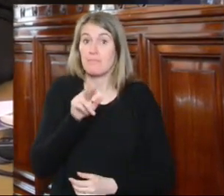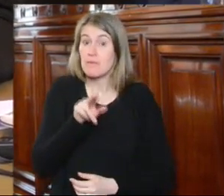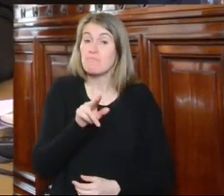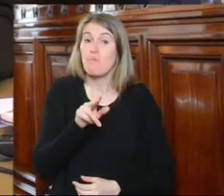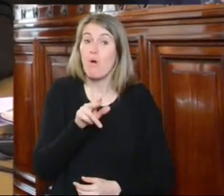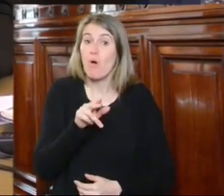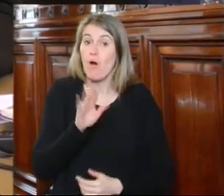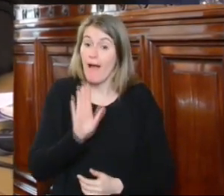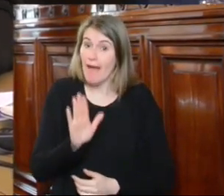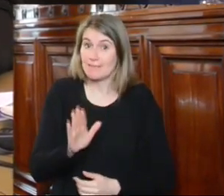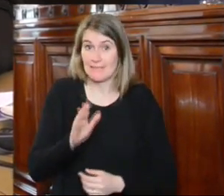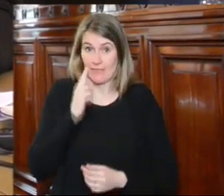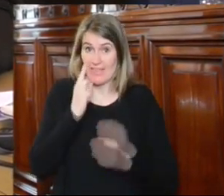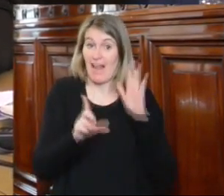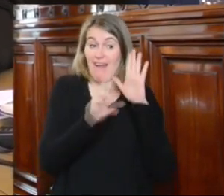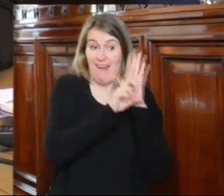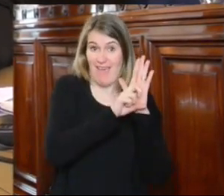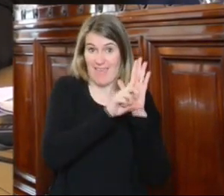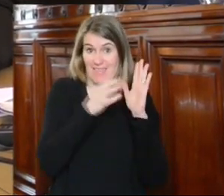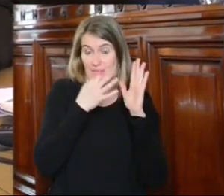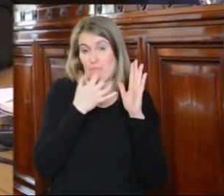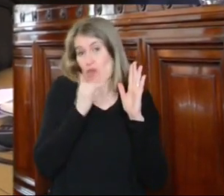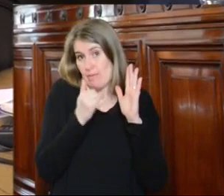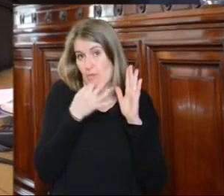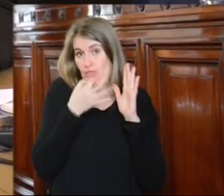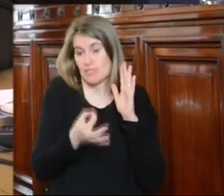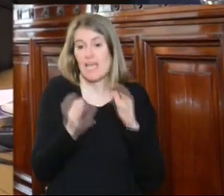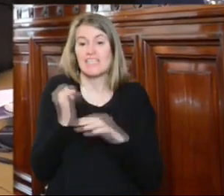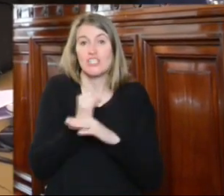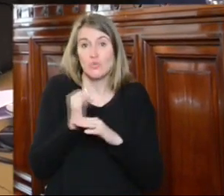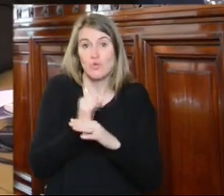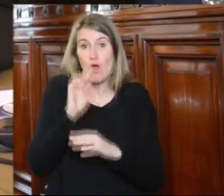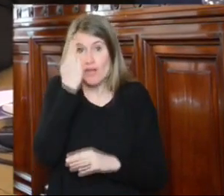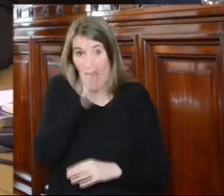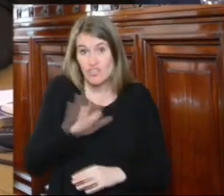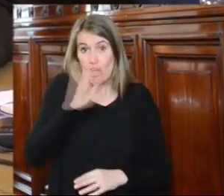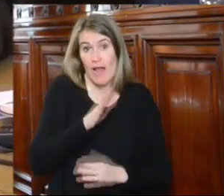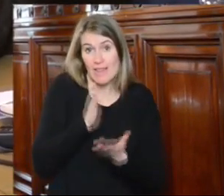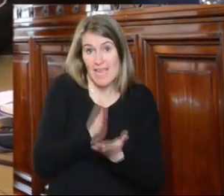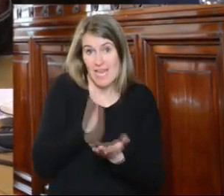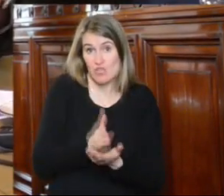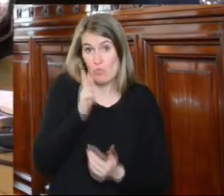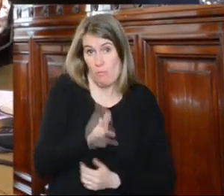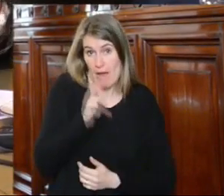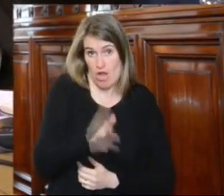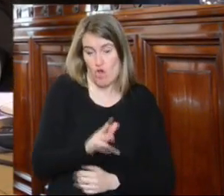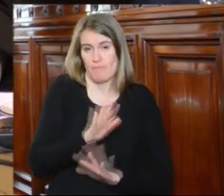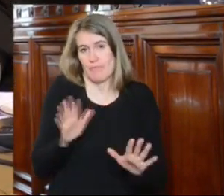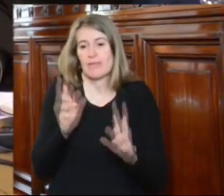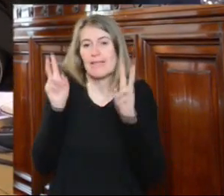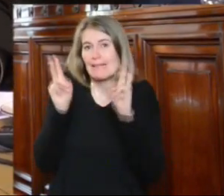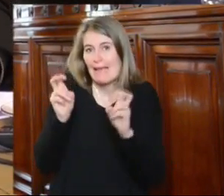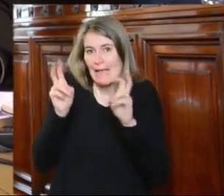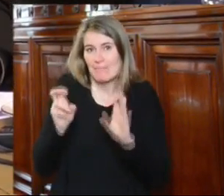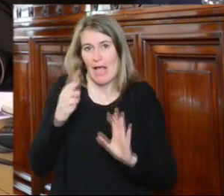está previsto esto en la ley es decir la institución nacional de derechos humanos está conociendo un asunto y antes de